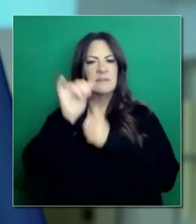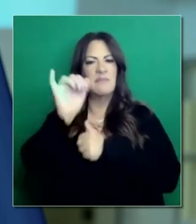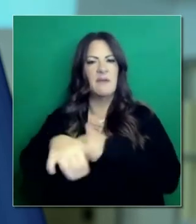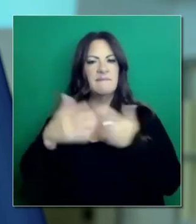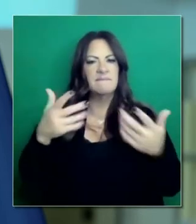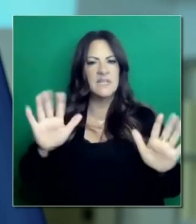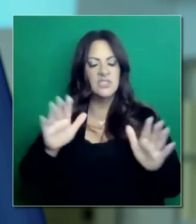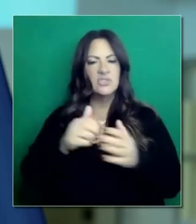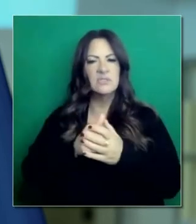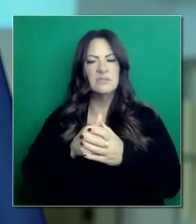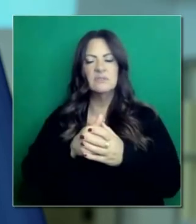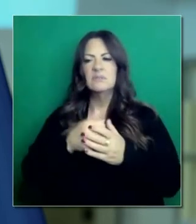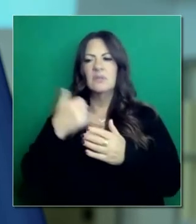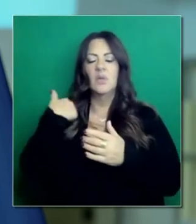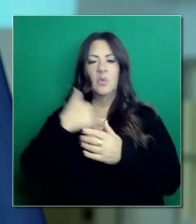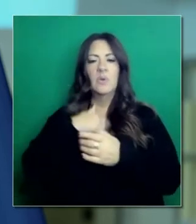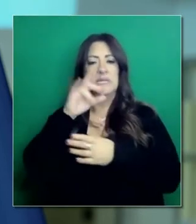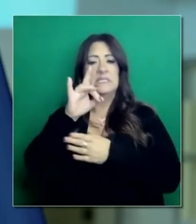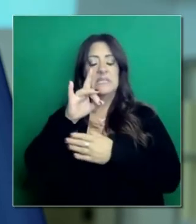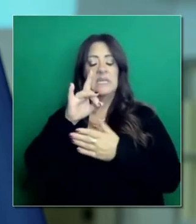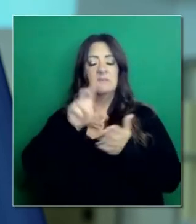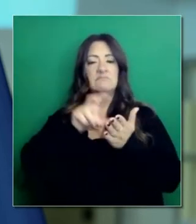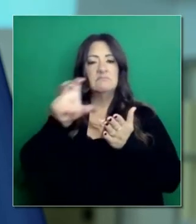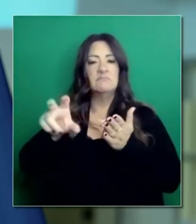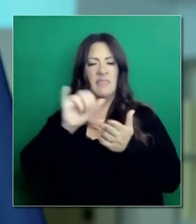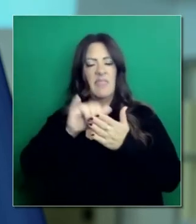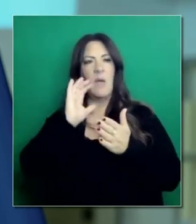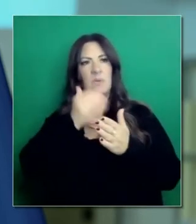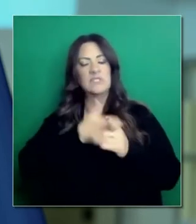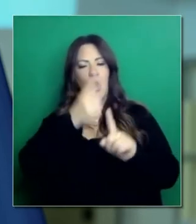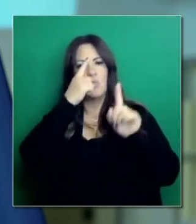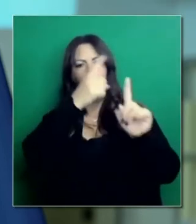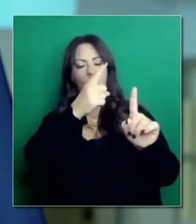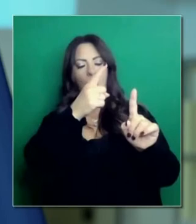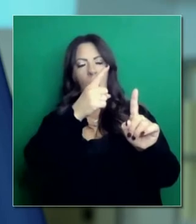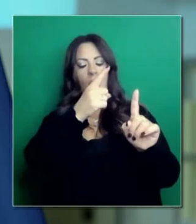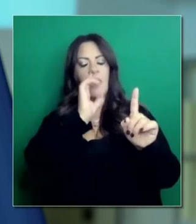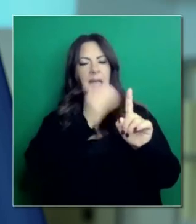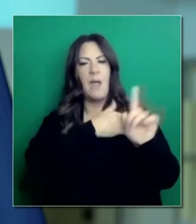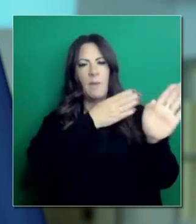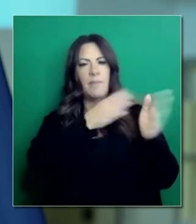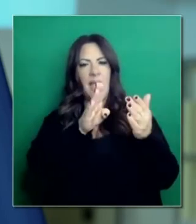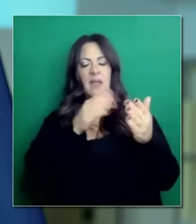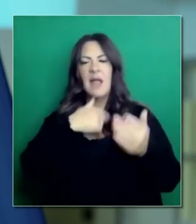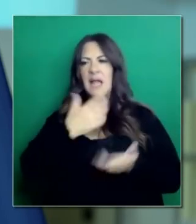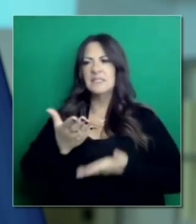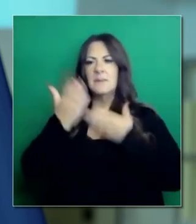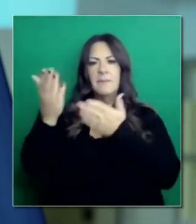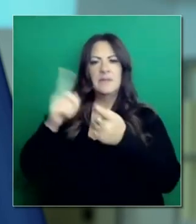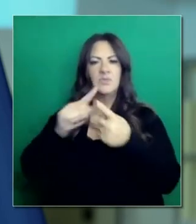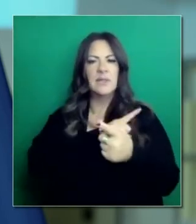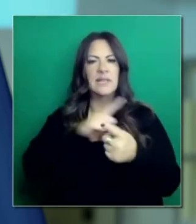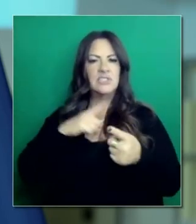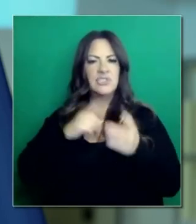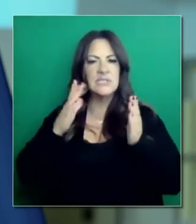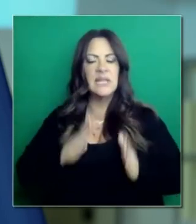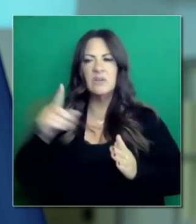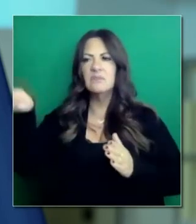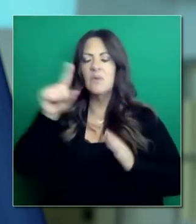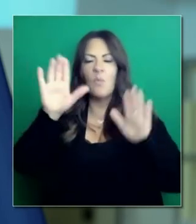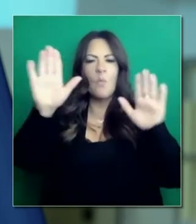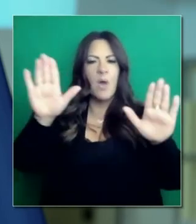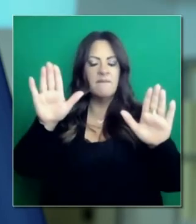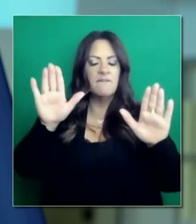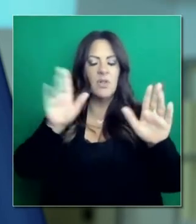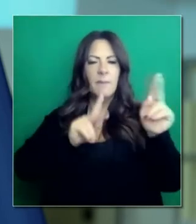pero también hemos hecho un pago inicial basado en ese marco de referencia en el presupuesto que acabo de someter a la legislatura. Que es un grupo de líderes